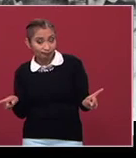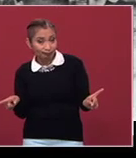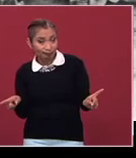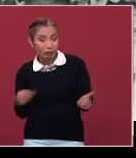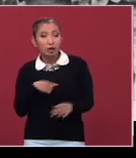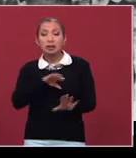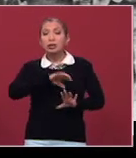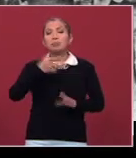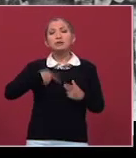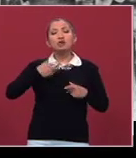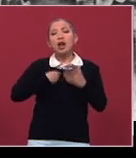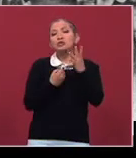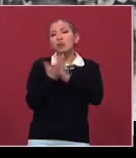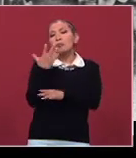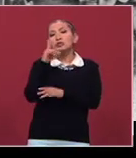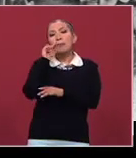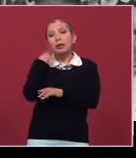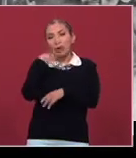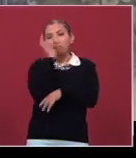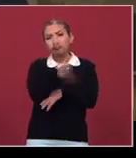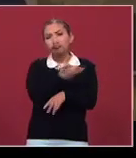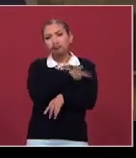neozapatistas, por ejemplo,